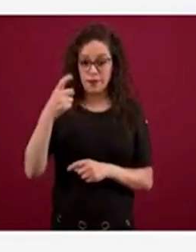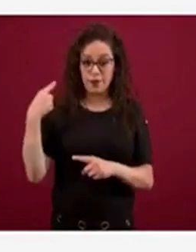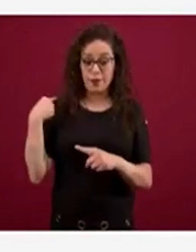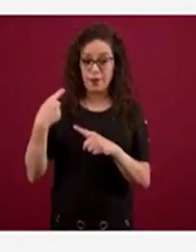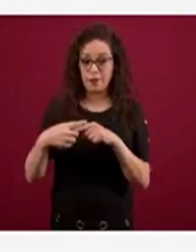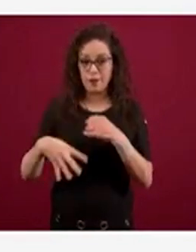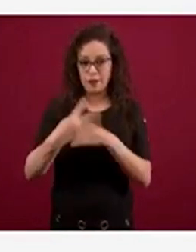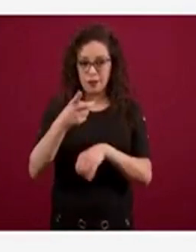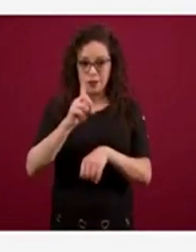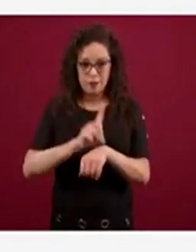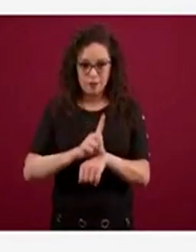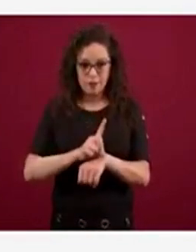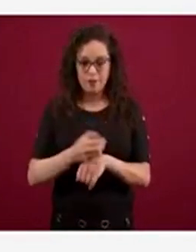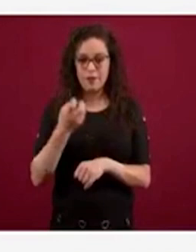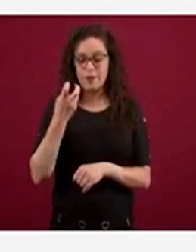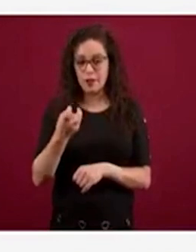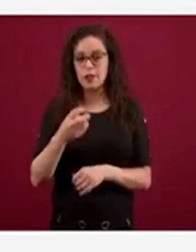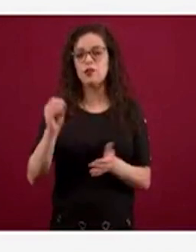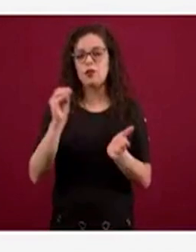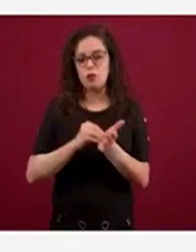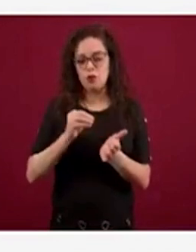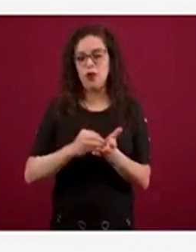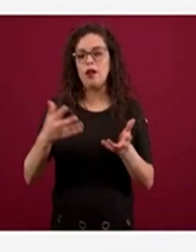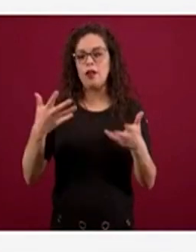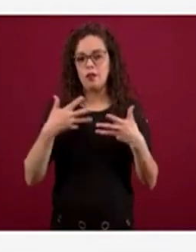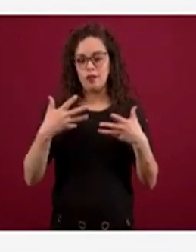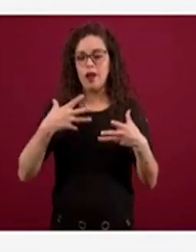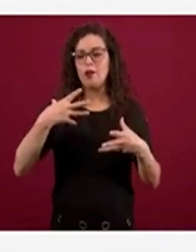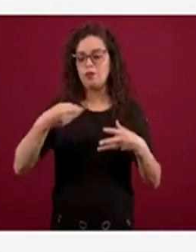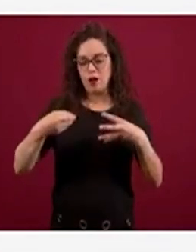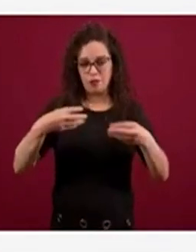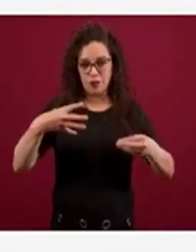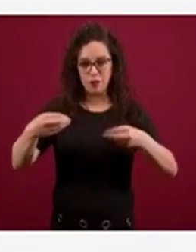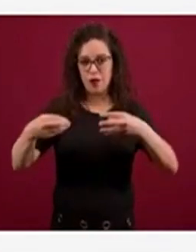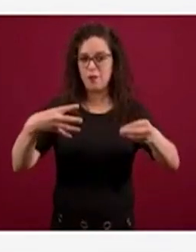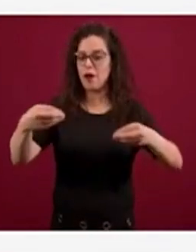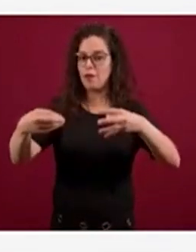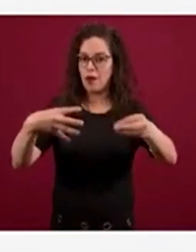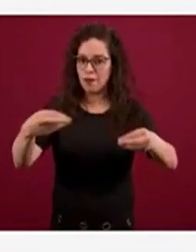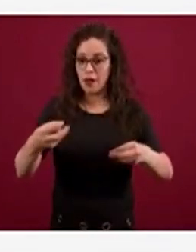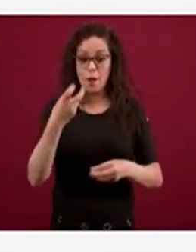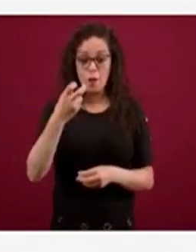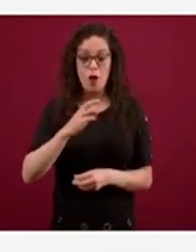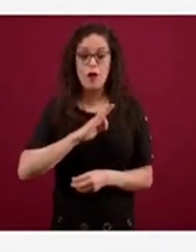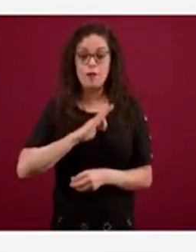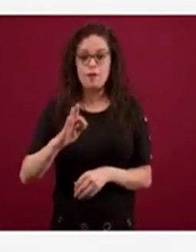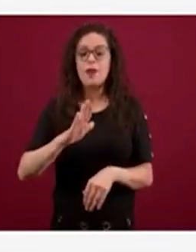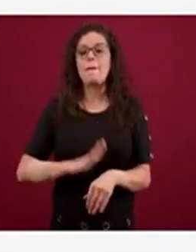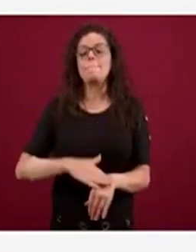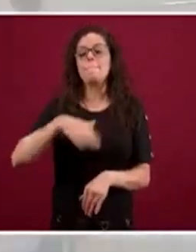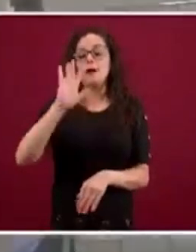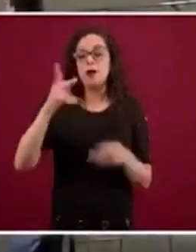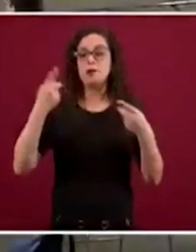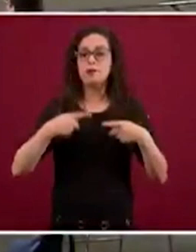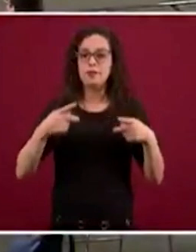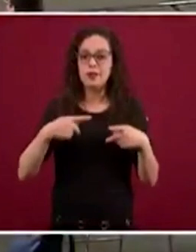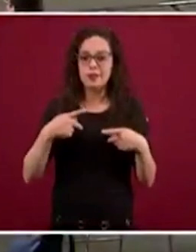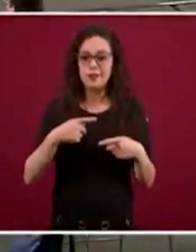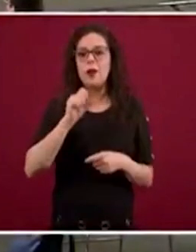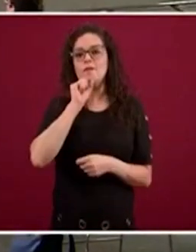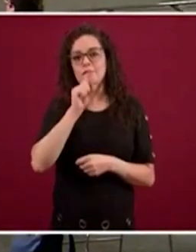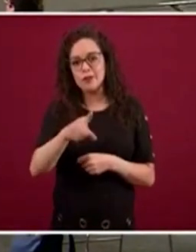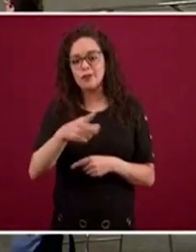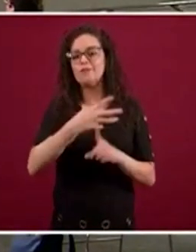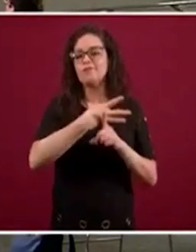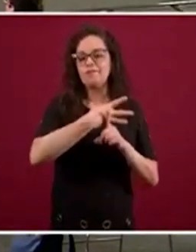mantienen viva la transmisión, ya que de estos casos es que se podrán contagiar otras personas que son las que